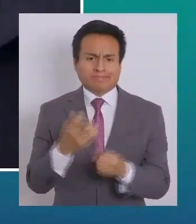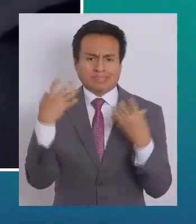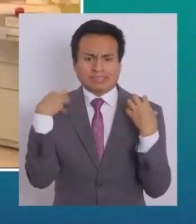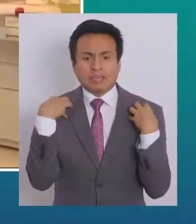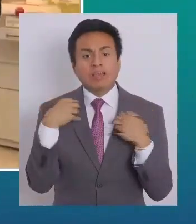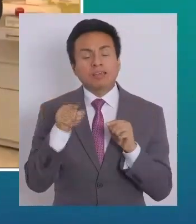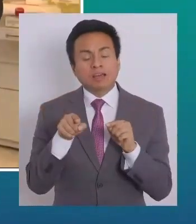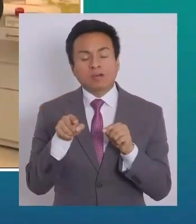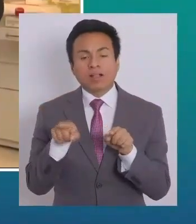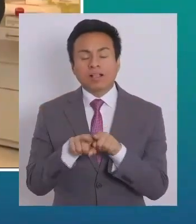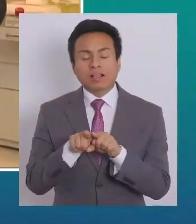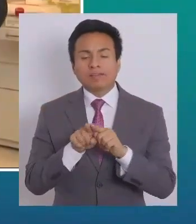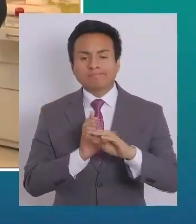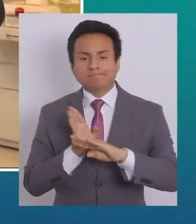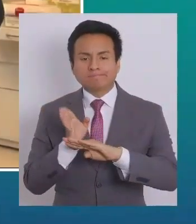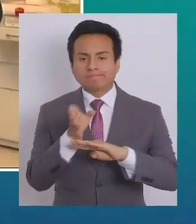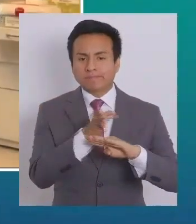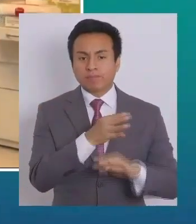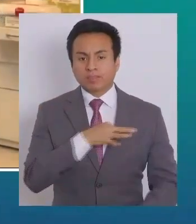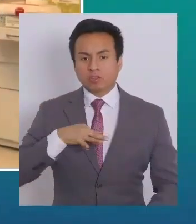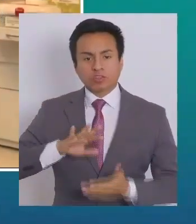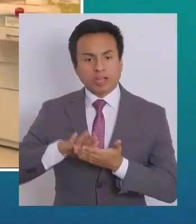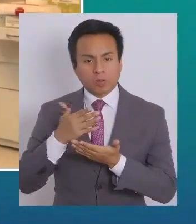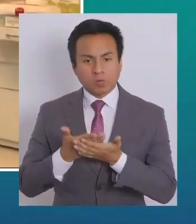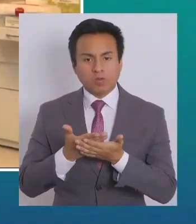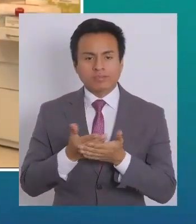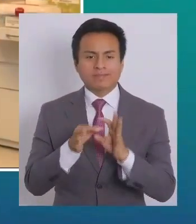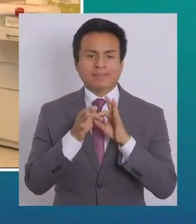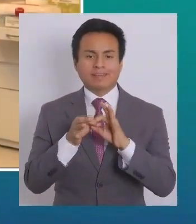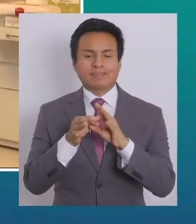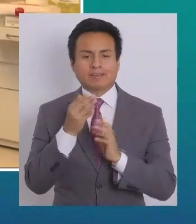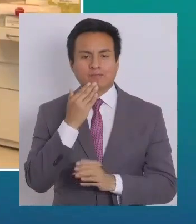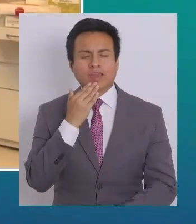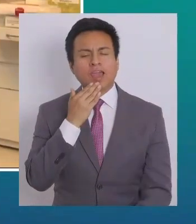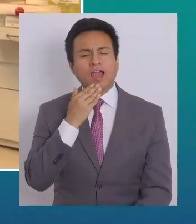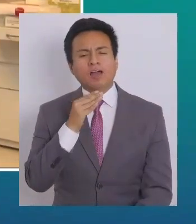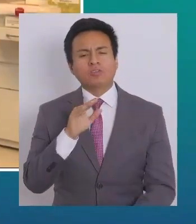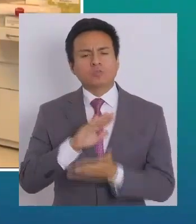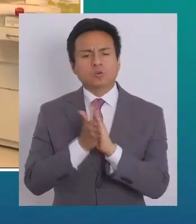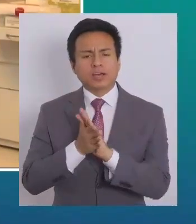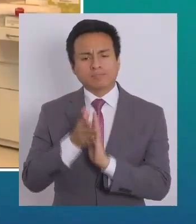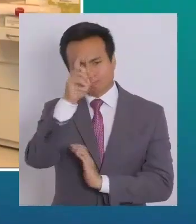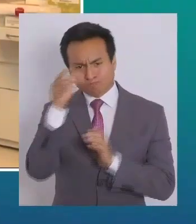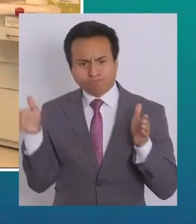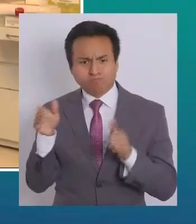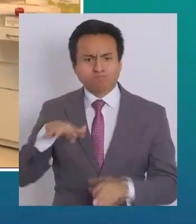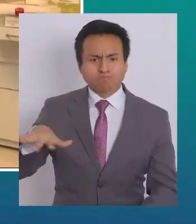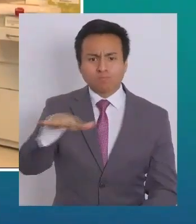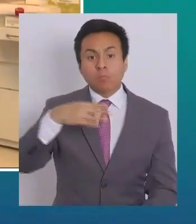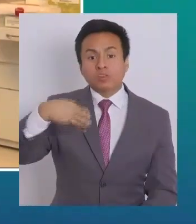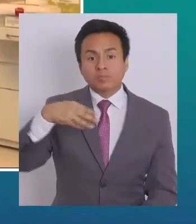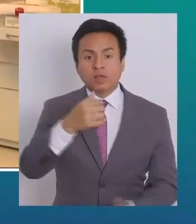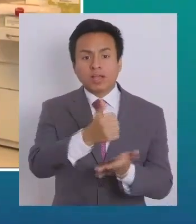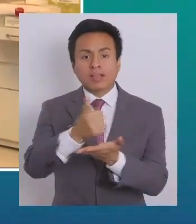gigantesca ha estado desplegado, por supuesto, el Ministerio de Salud. Queremos agradecer además a toda la atención primaria de salud y a los municipios, a